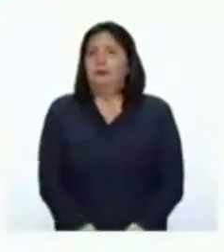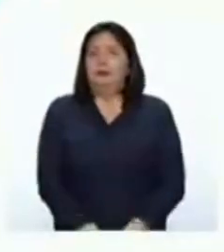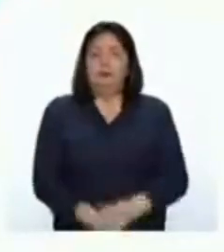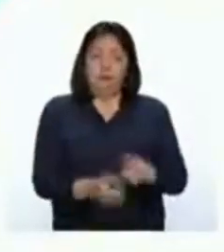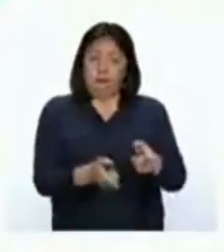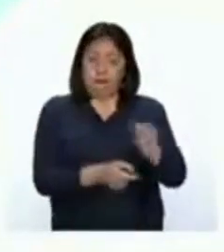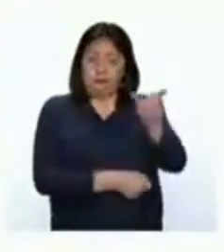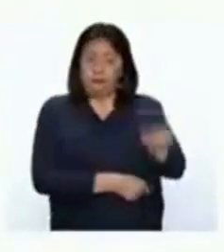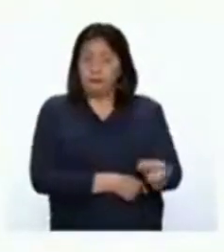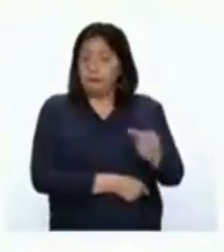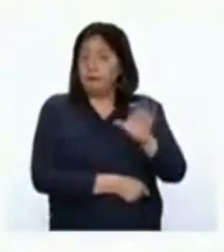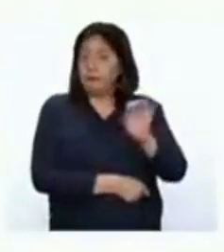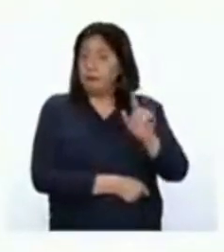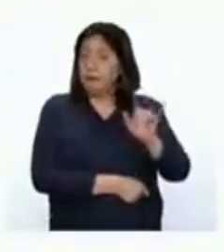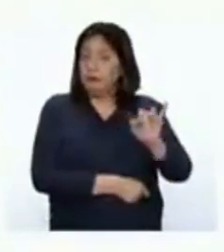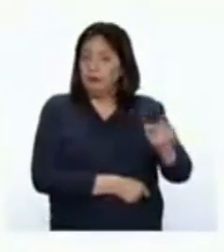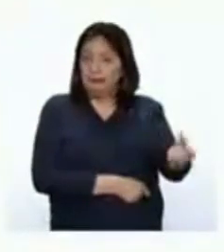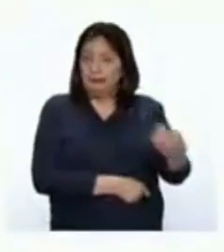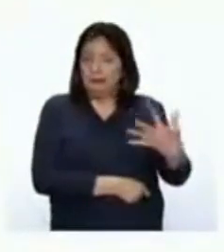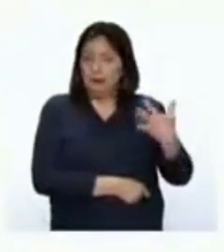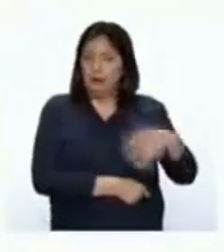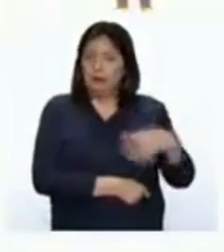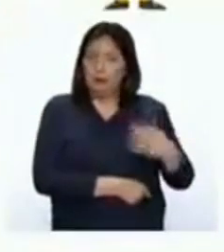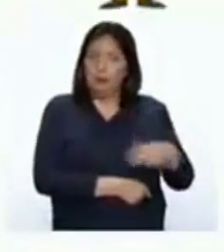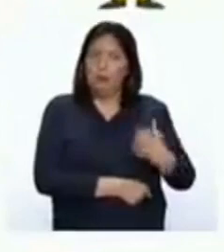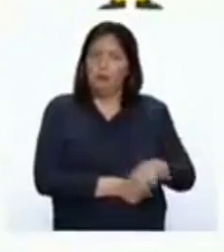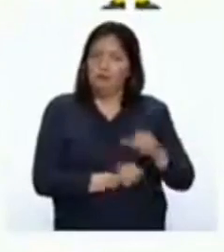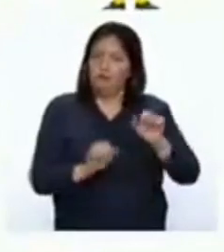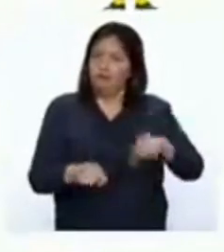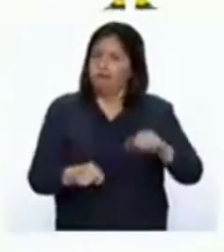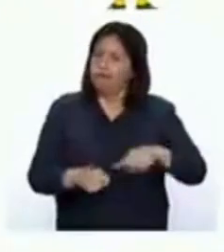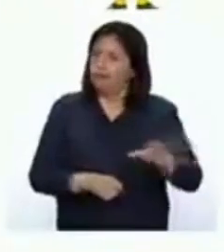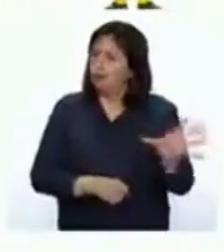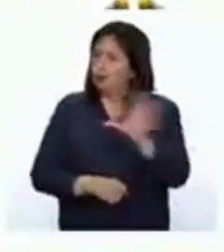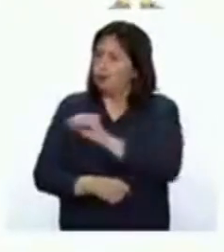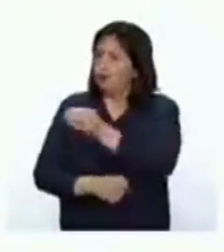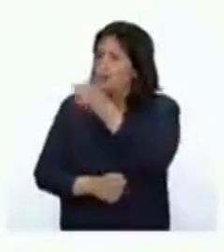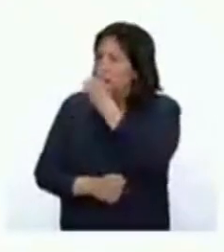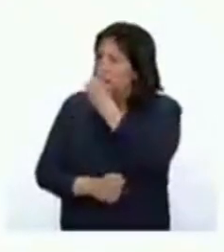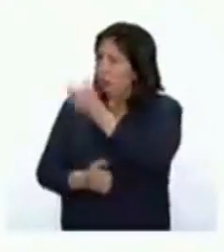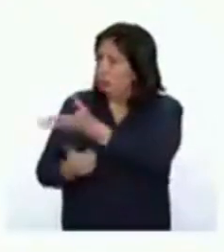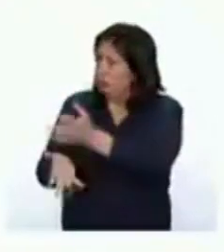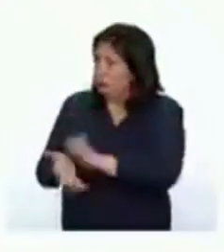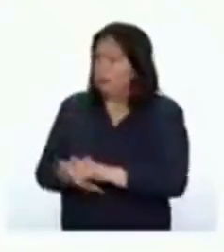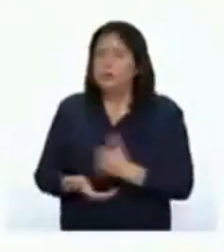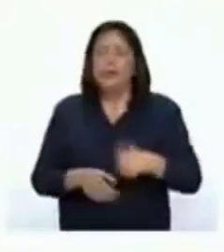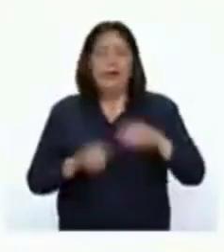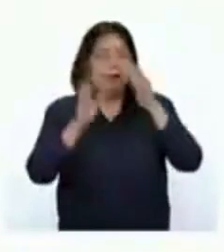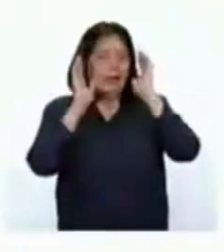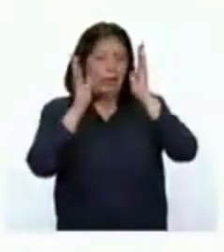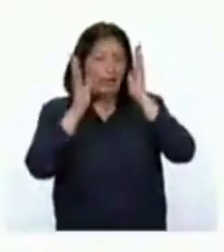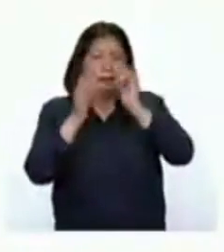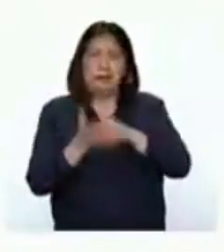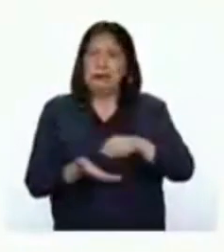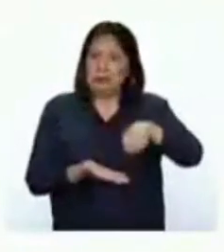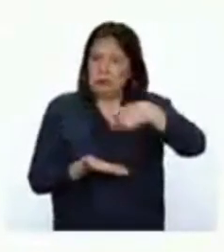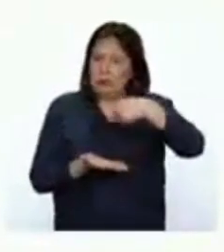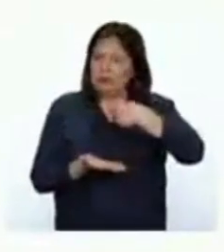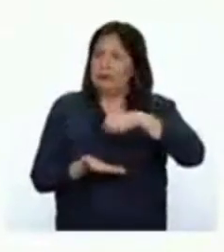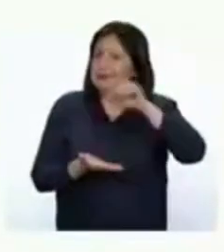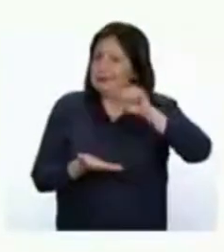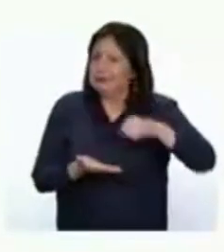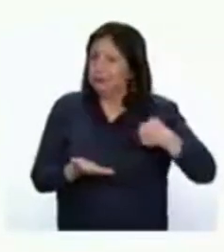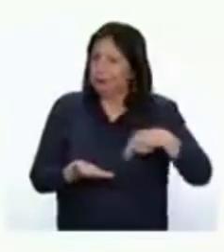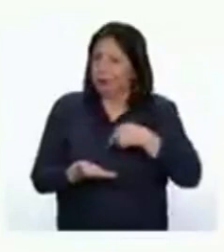Olenka mencionó que la nutrición tiene que ver con todos porque todos comemos. Prestemos mucha atención a los alimentos que